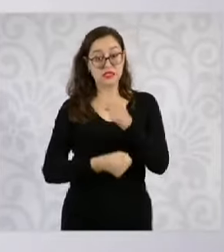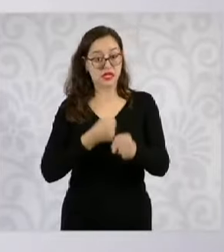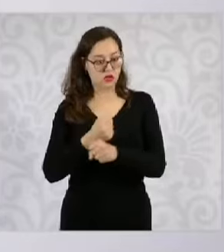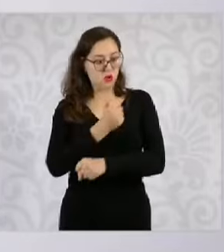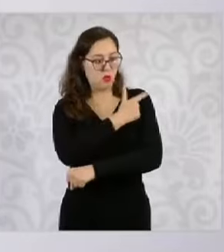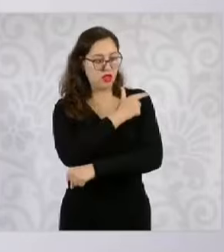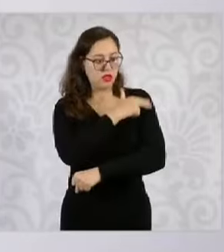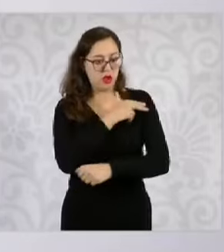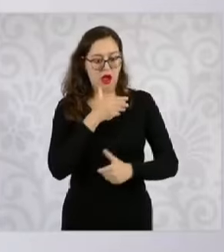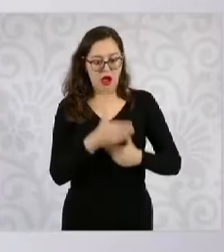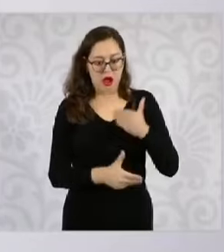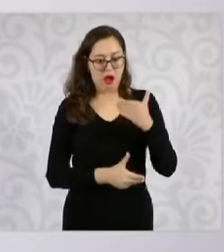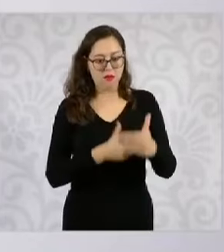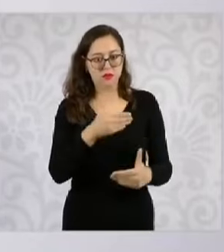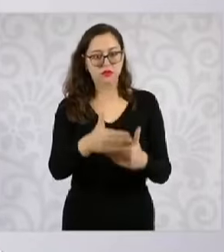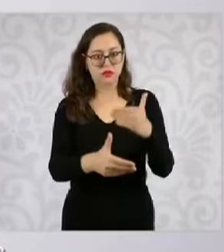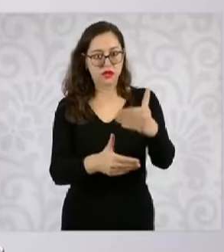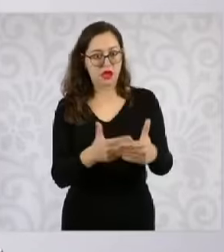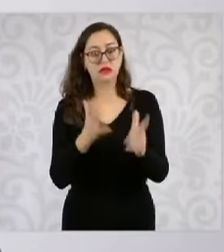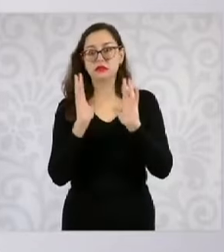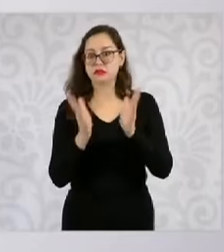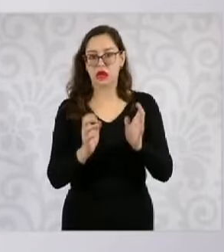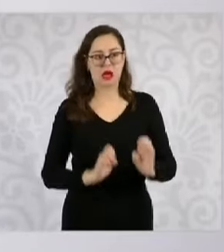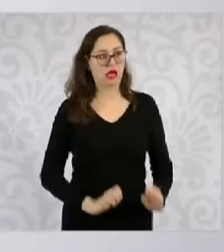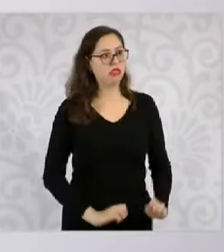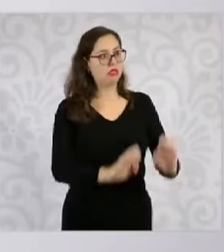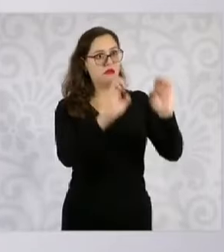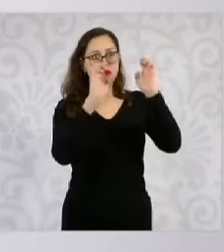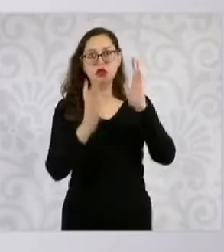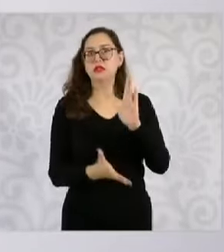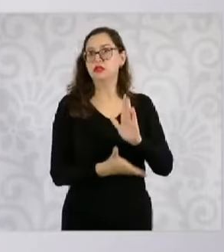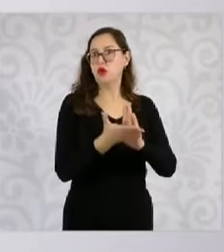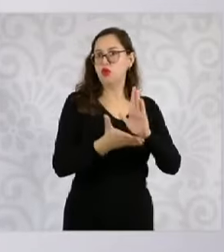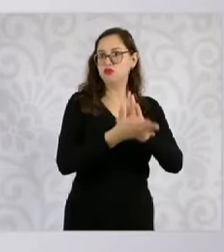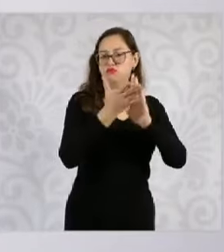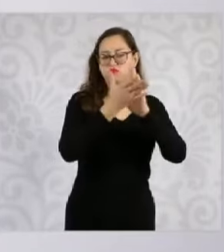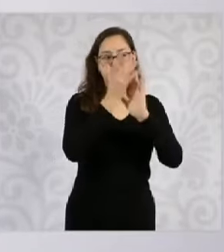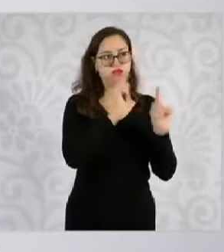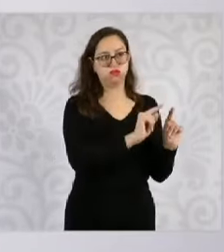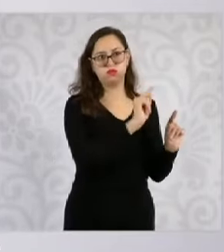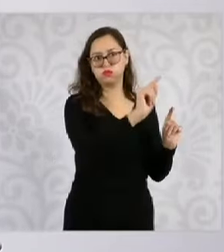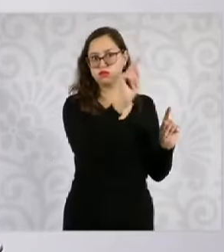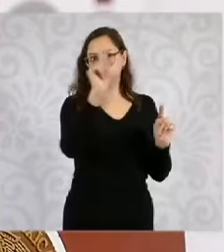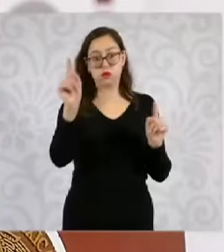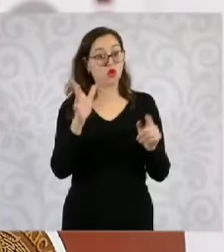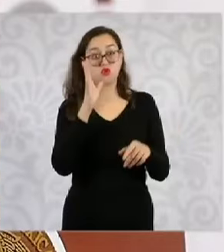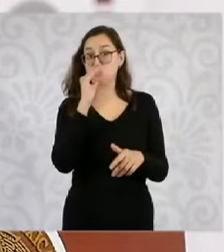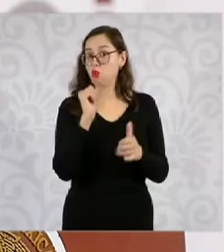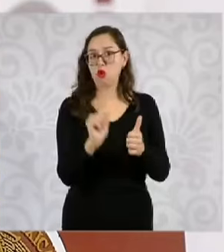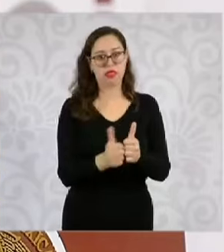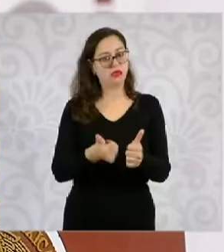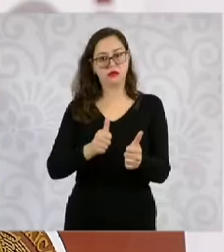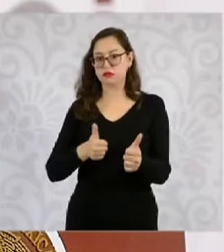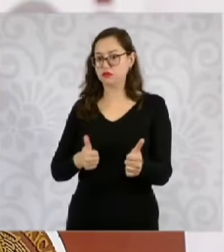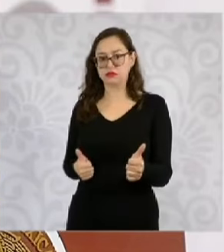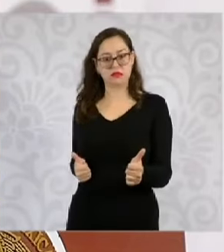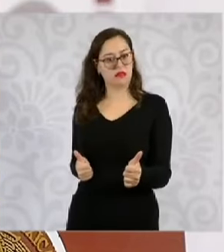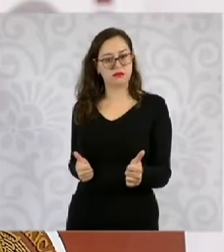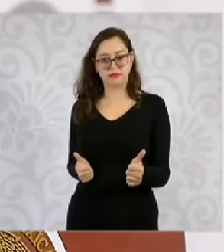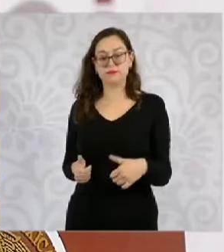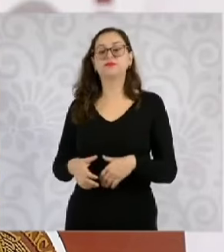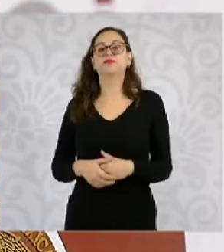muchísimo. Ya tiene cuarteles propios y un gran despliegue en el territorio nacional. El tercer eje es el